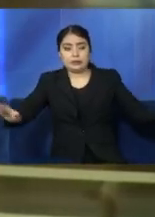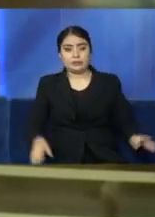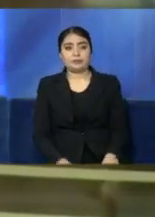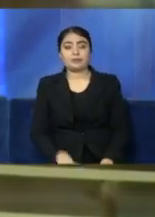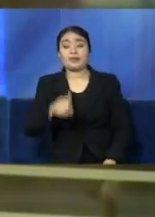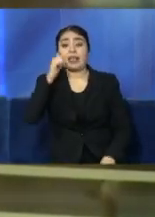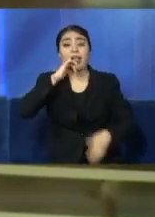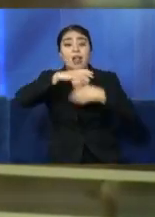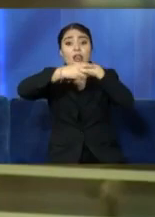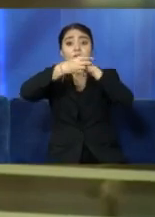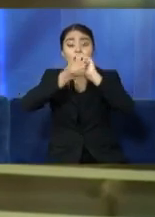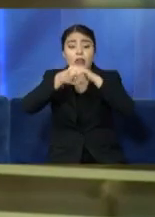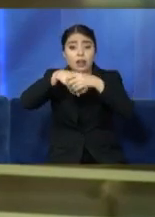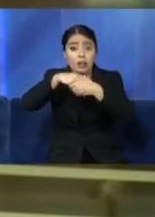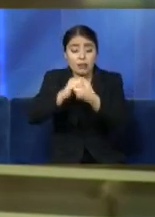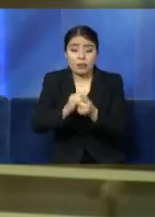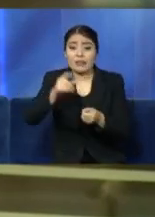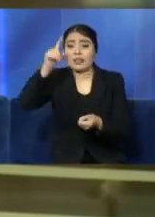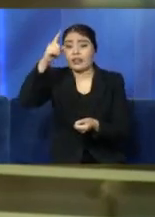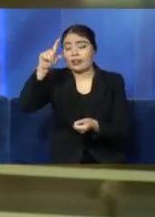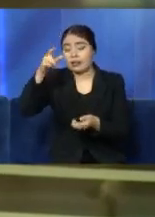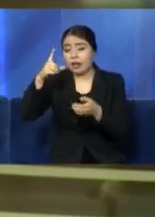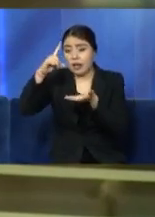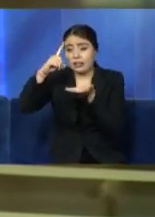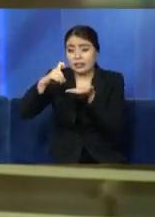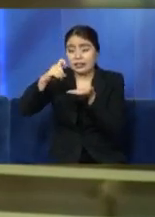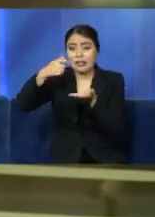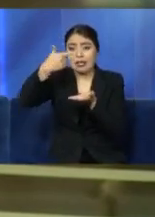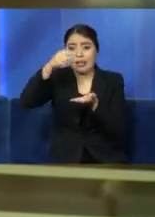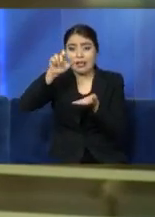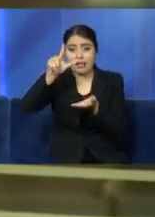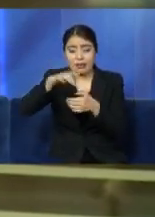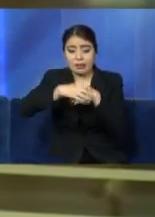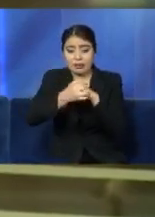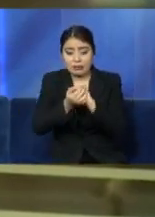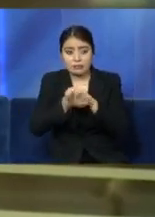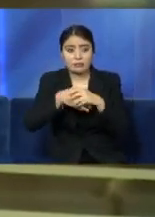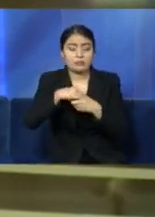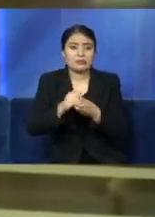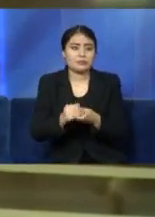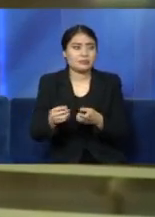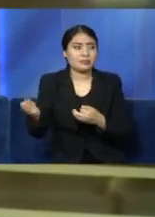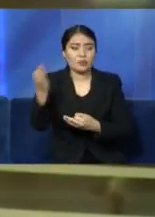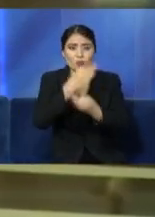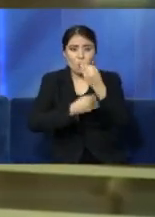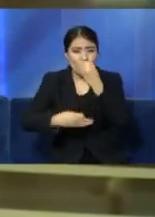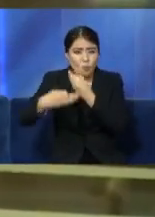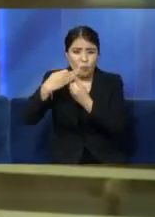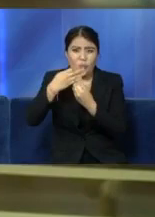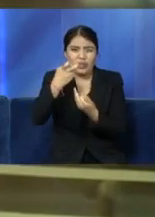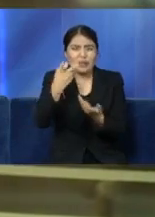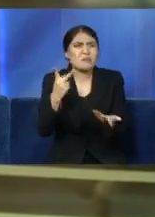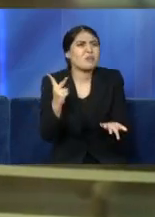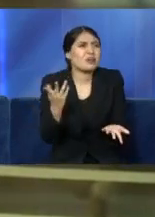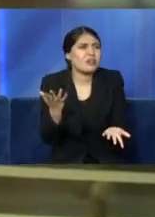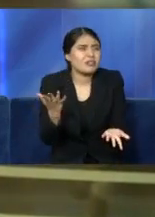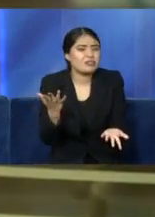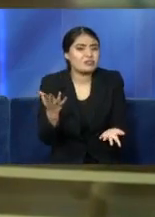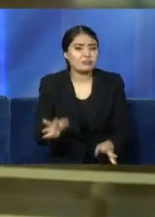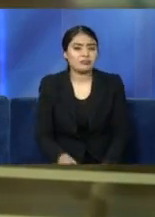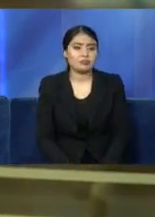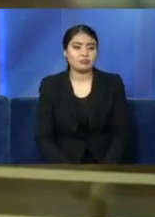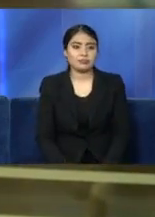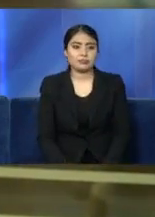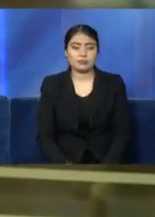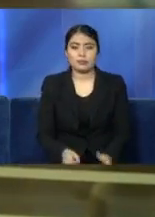lavarse las manos constantemente, usar gel antibacterial, todas estas medidas, pero ¿qué pasa de pronto cuando